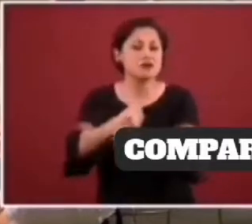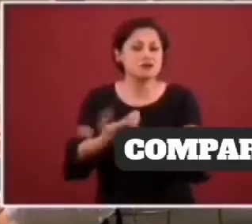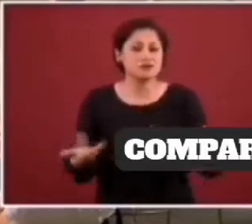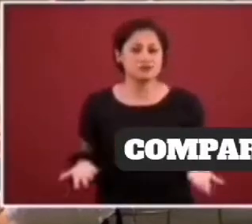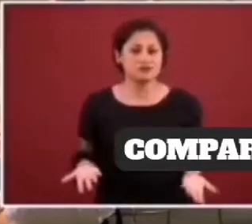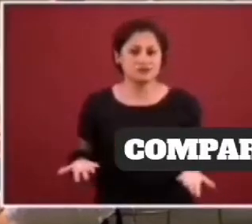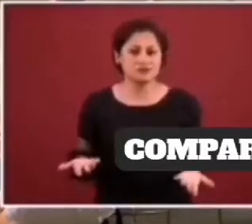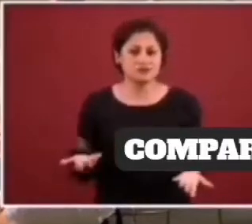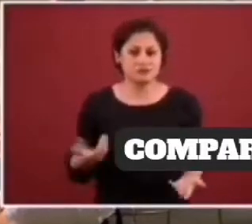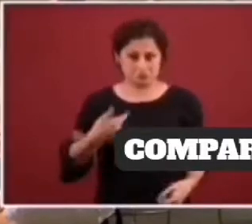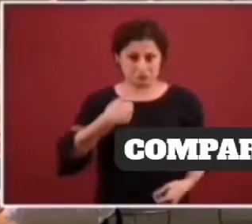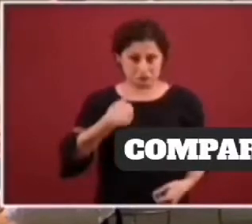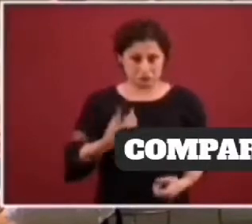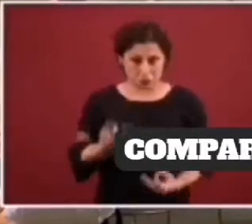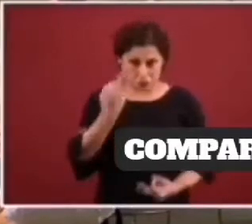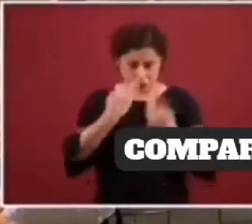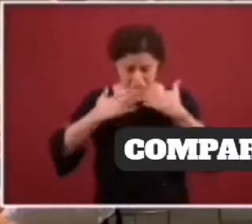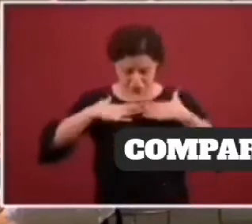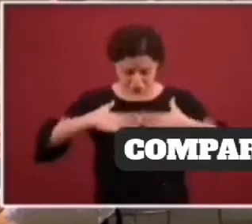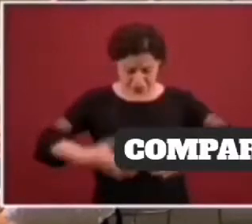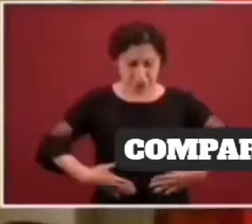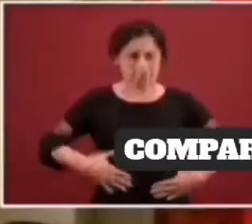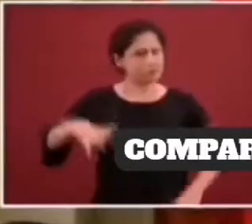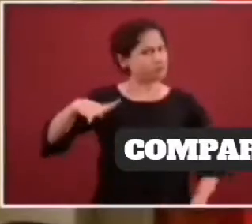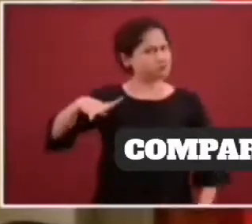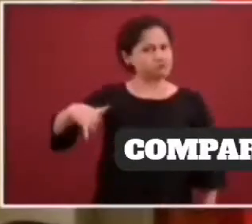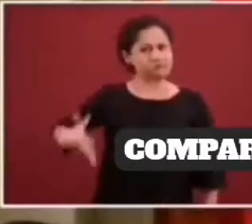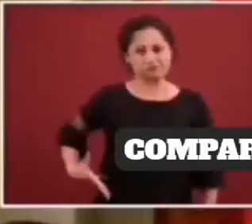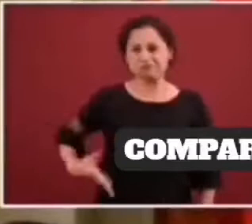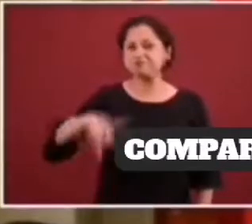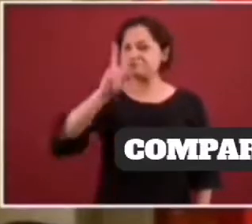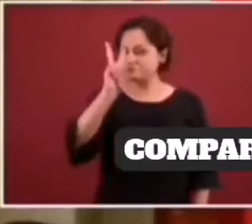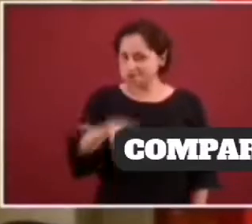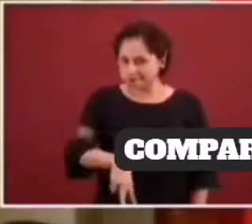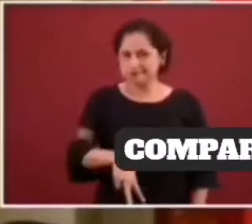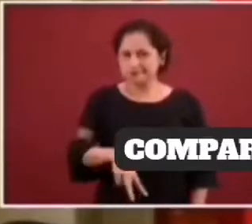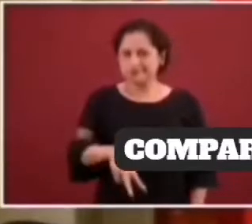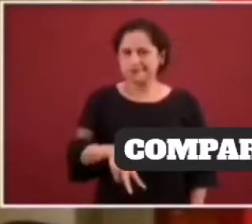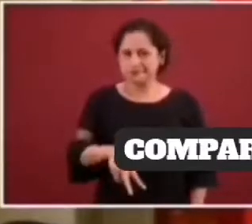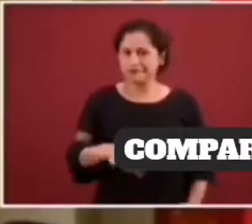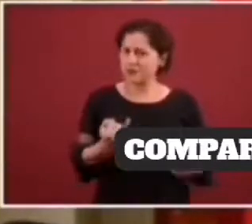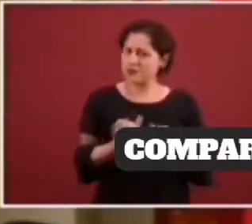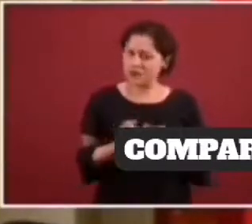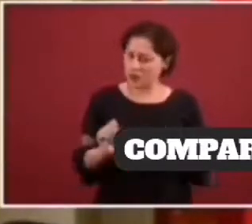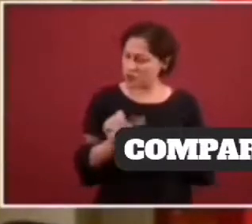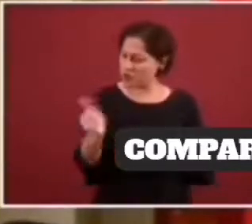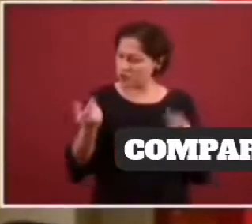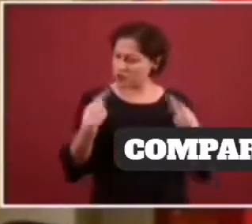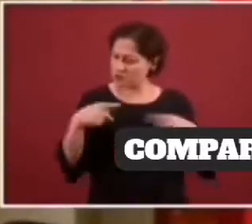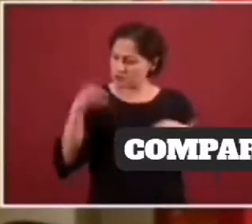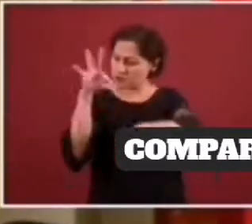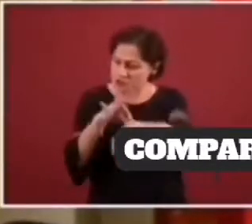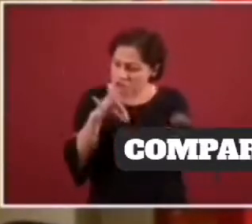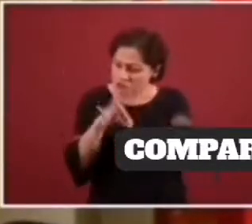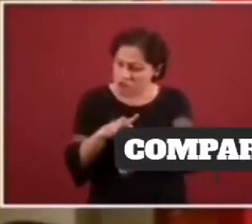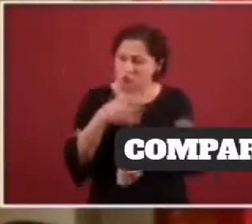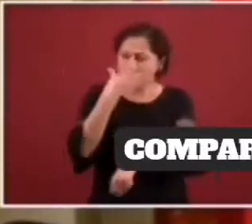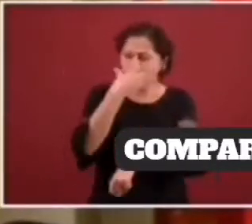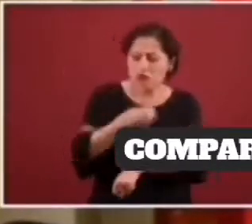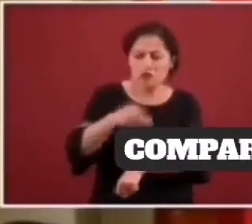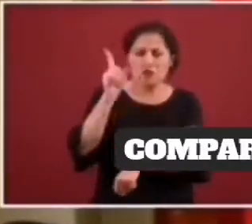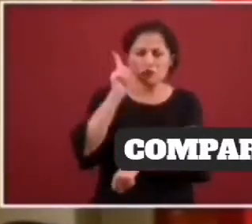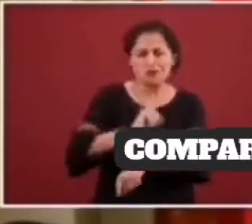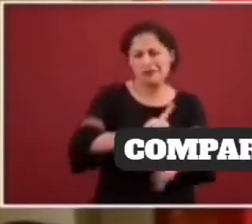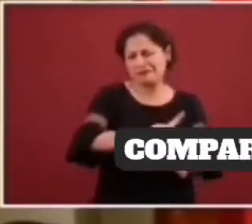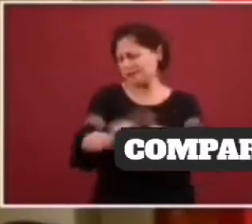Y lo porto con mucho orgullo, igual que los médicos y las médicas y